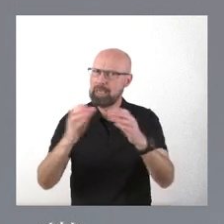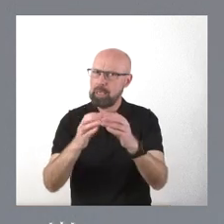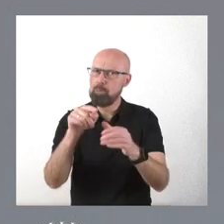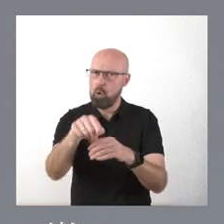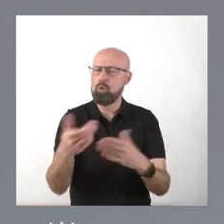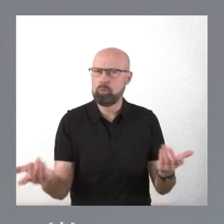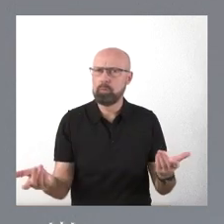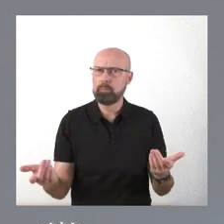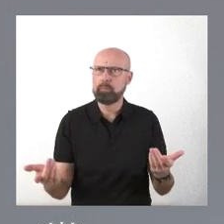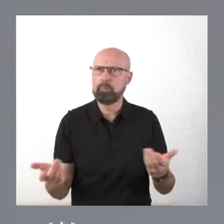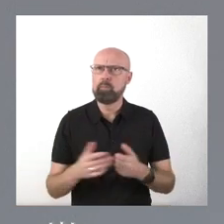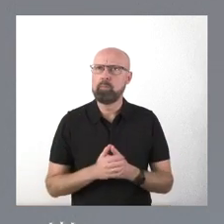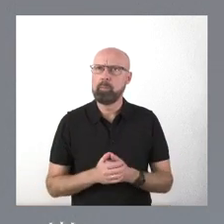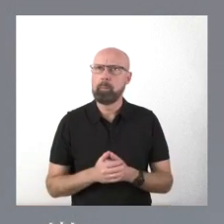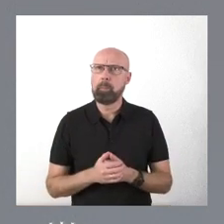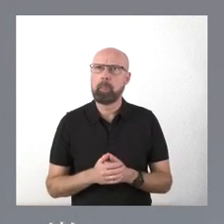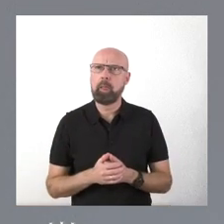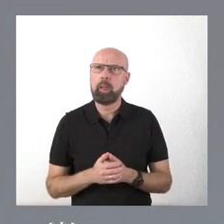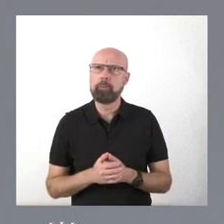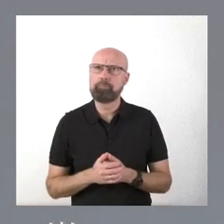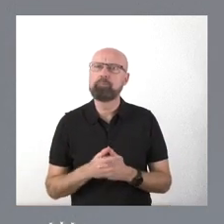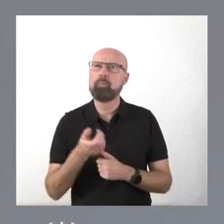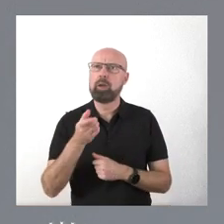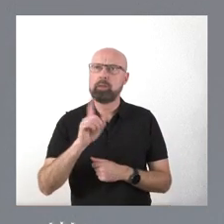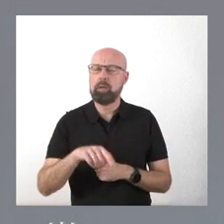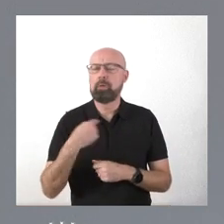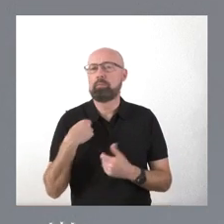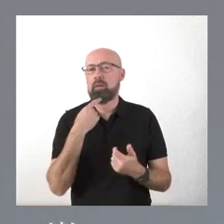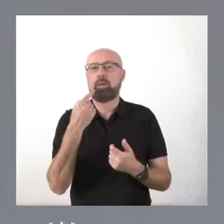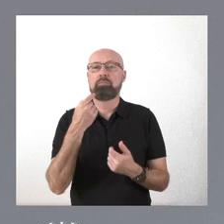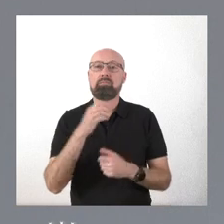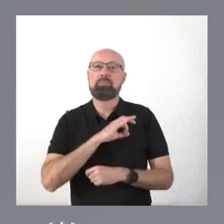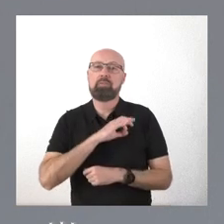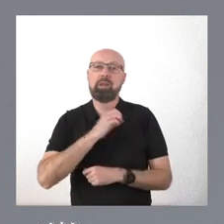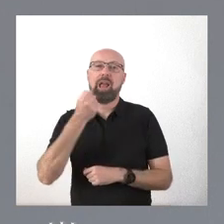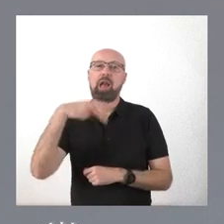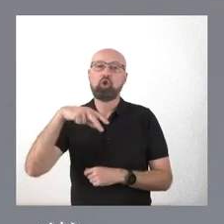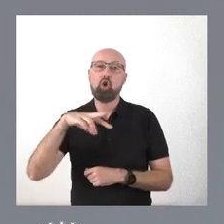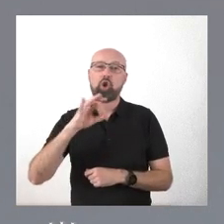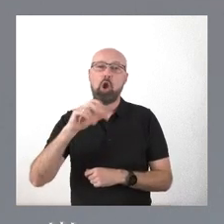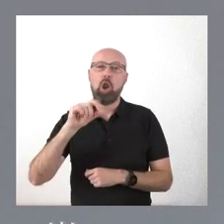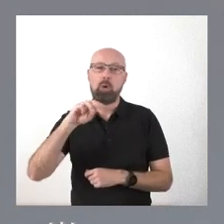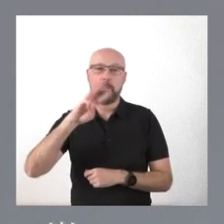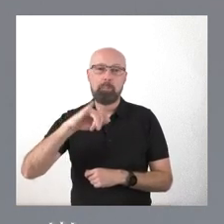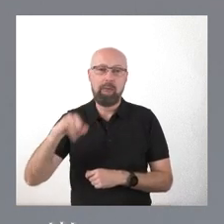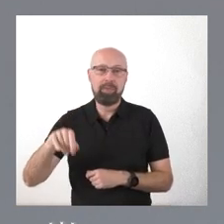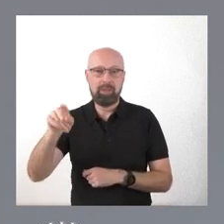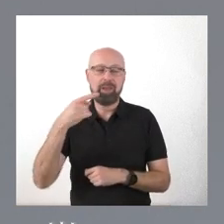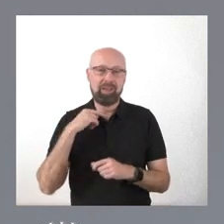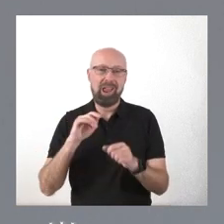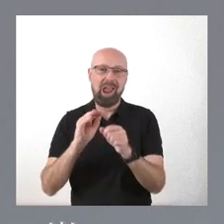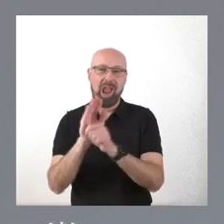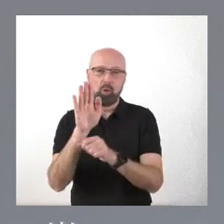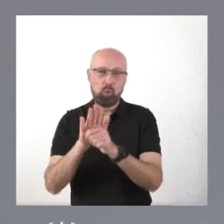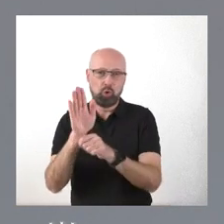Claro, como no se lo voy a manifestar a don Antonio López, como no se lo voy a manifestar al escultor, que es uno de los grandes nombres